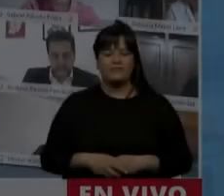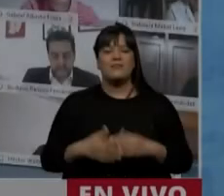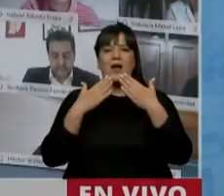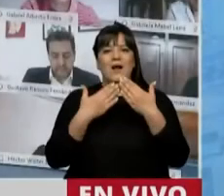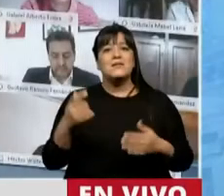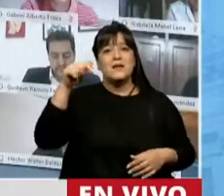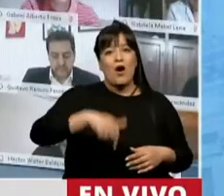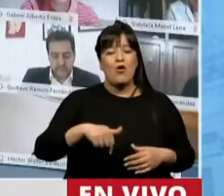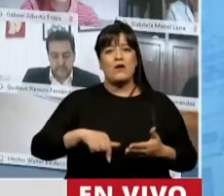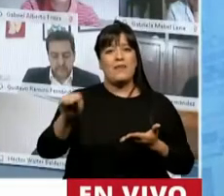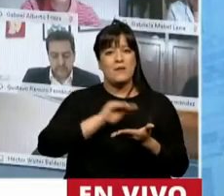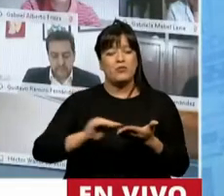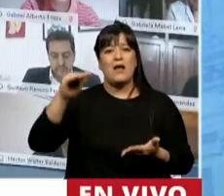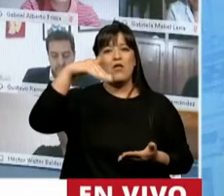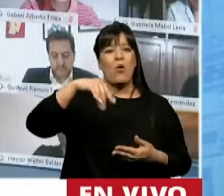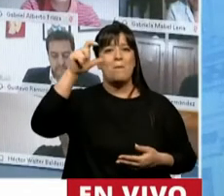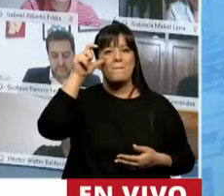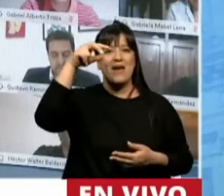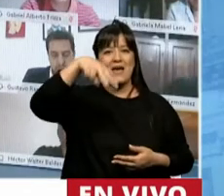Tiene la palabra el diputado Mena.